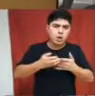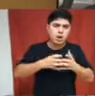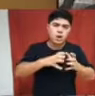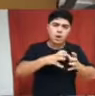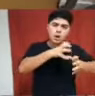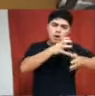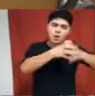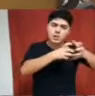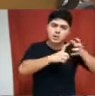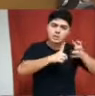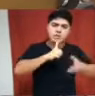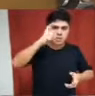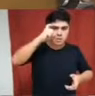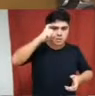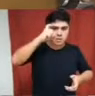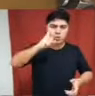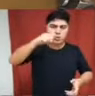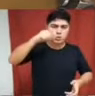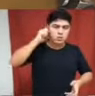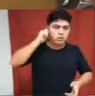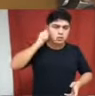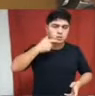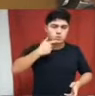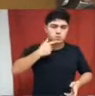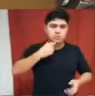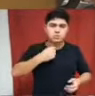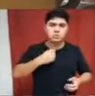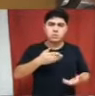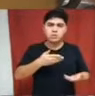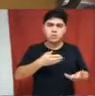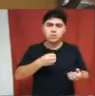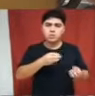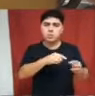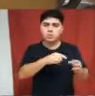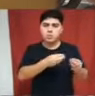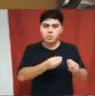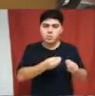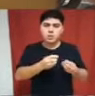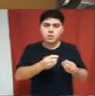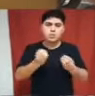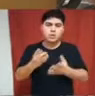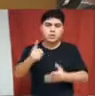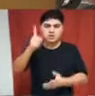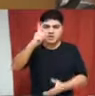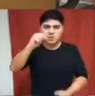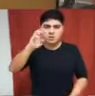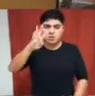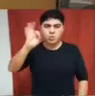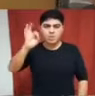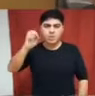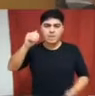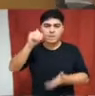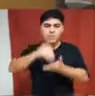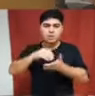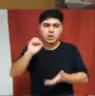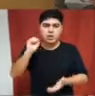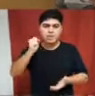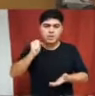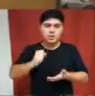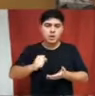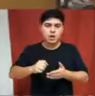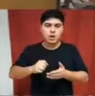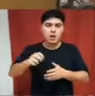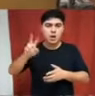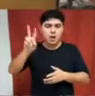Tecnogás, por qué tenemos más de 150 millones de pesos en alquiler de vehículos y